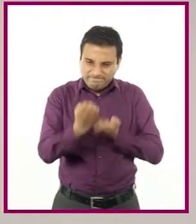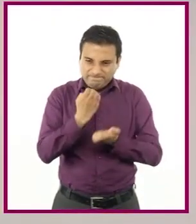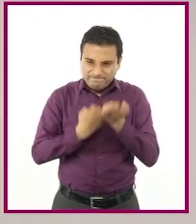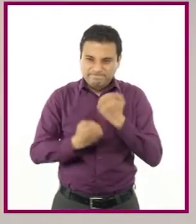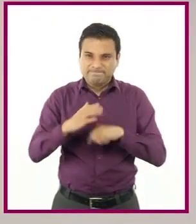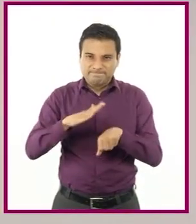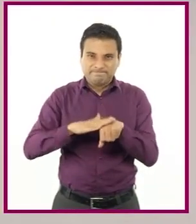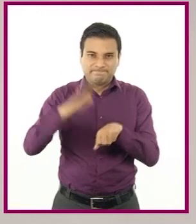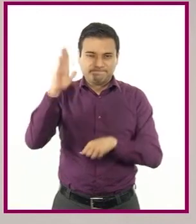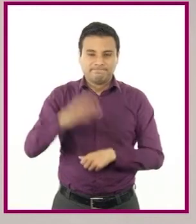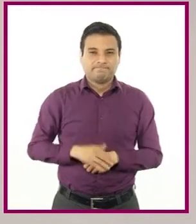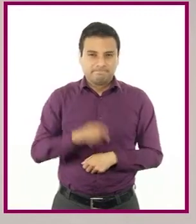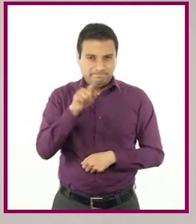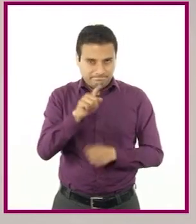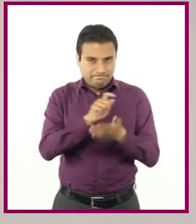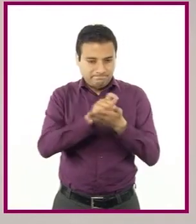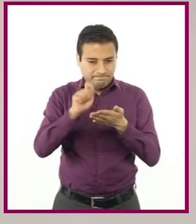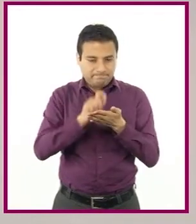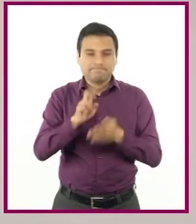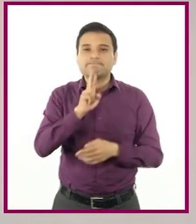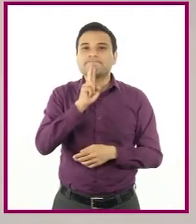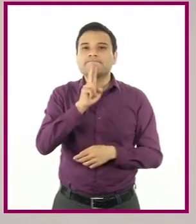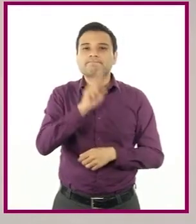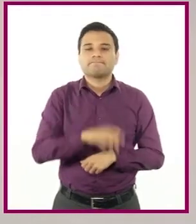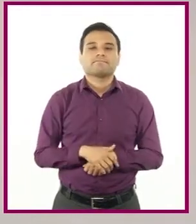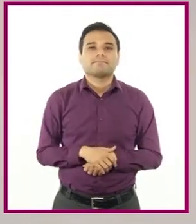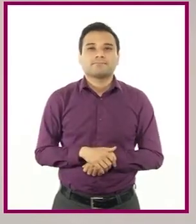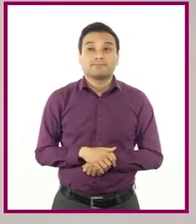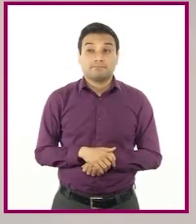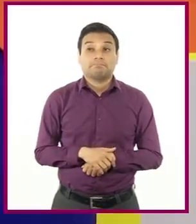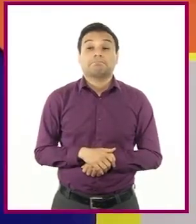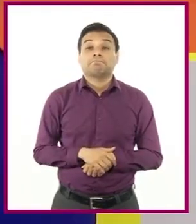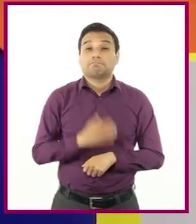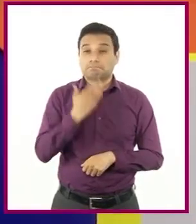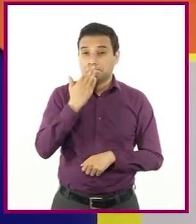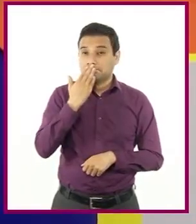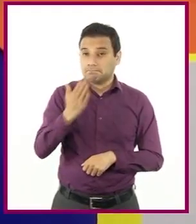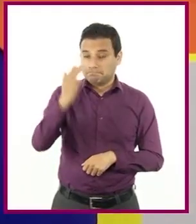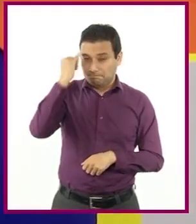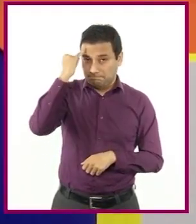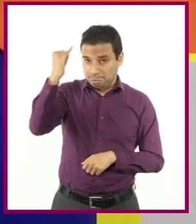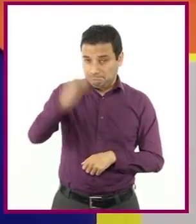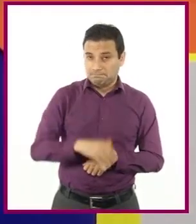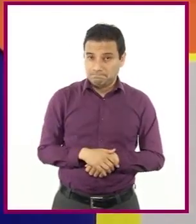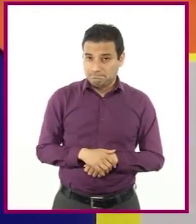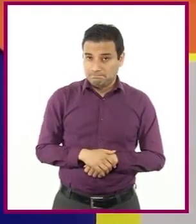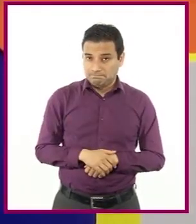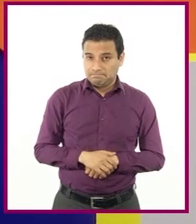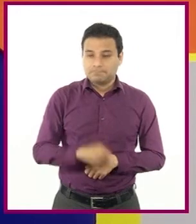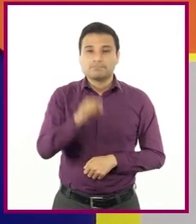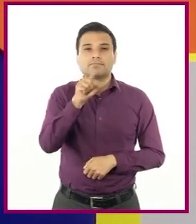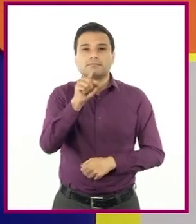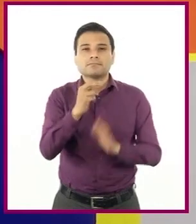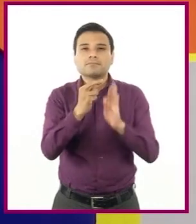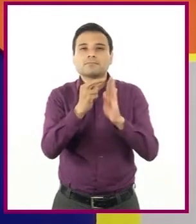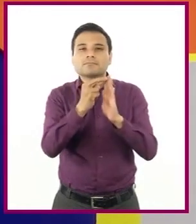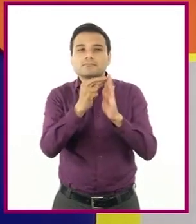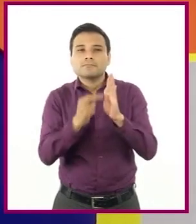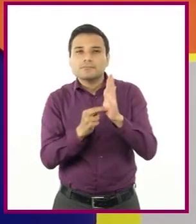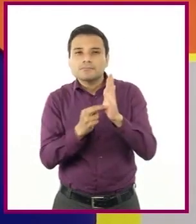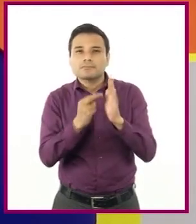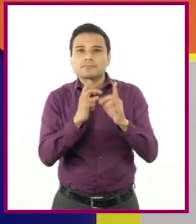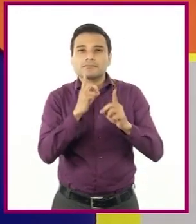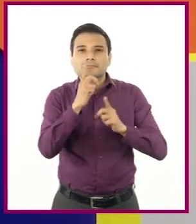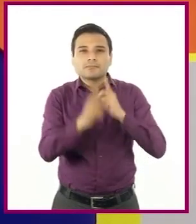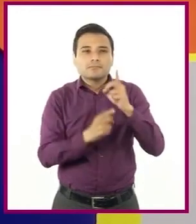de ortografía y puntuación convencionales. Muy buena propuesta. Hagamos una lista de los reglamentos que nos interesa explorar y